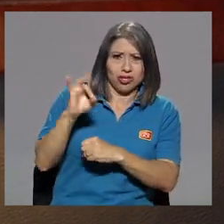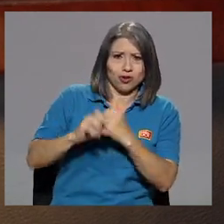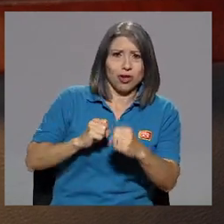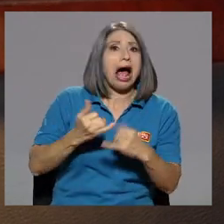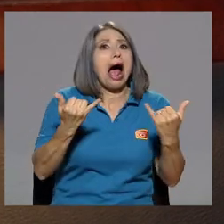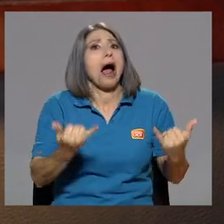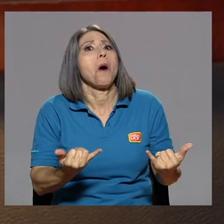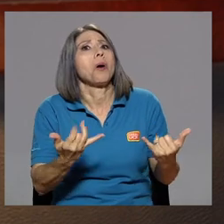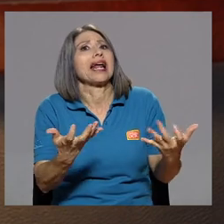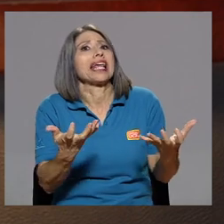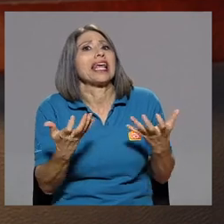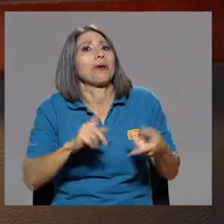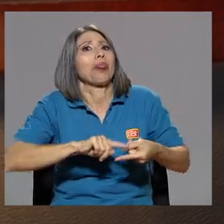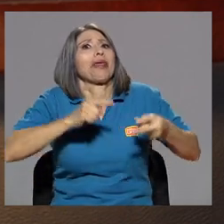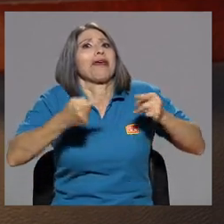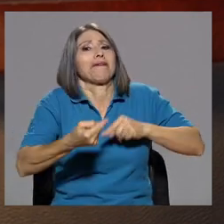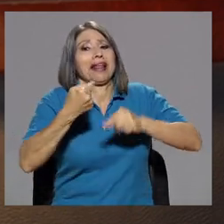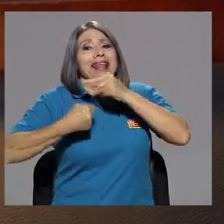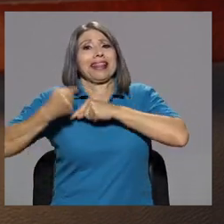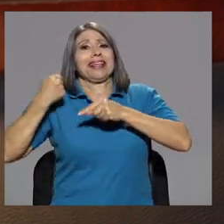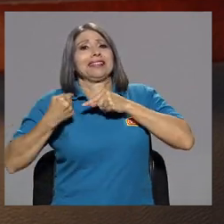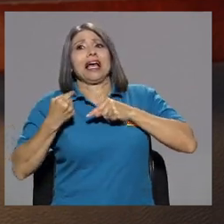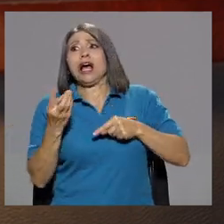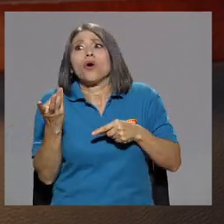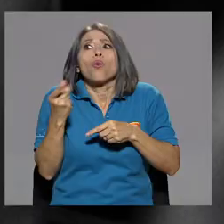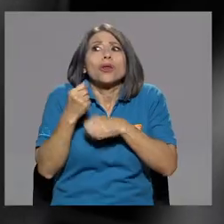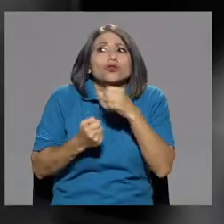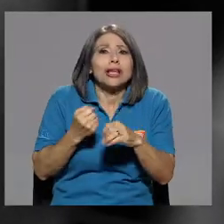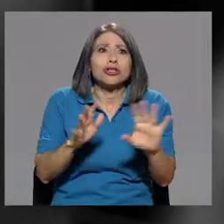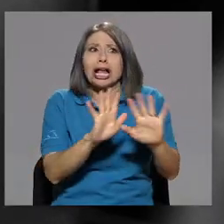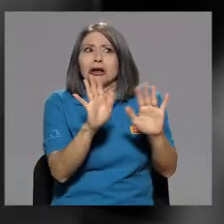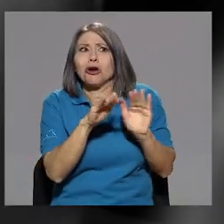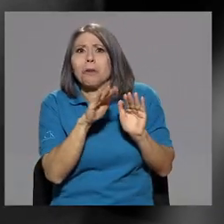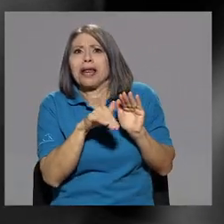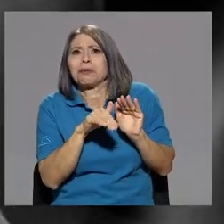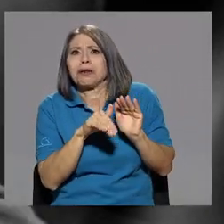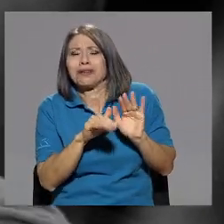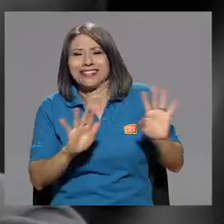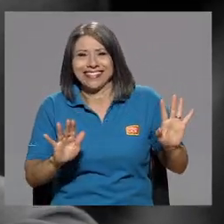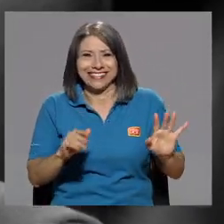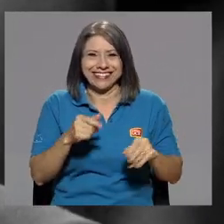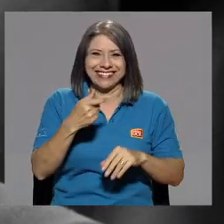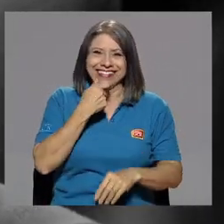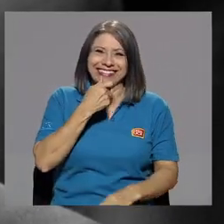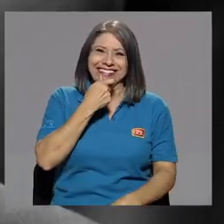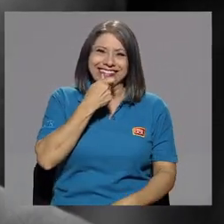Ahora yo quiero que vaya para atrás. Ay, ¿cuántas veces me están? Ah, no, no, menos. Póngase menos.